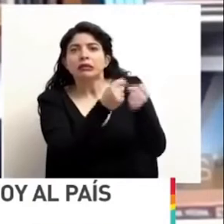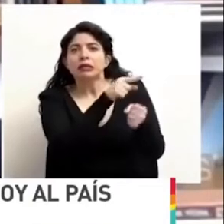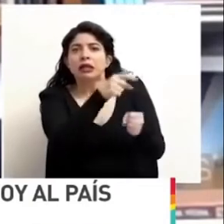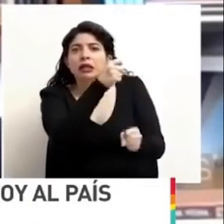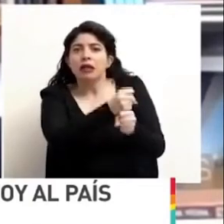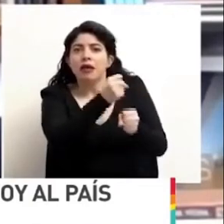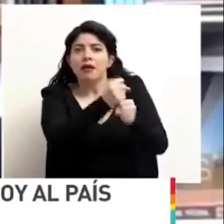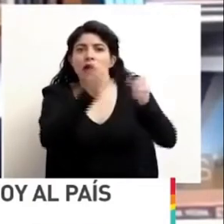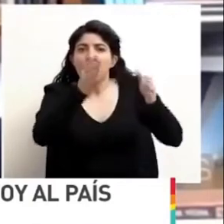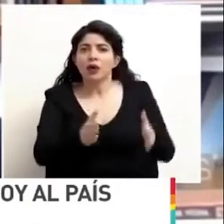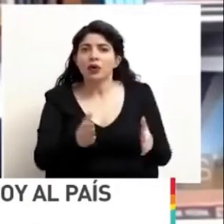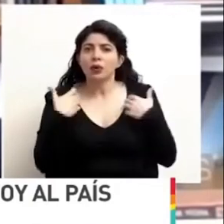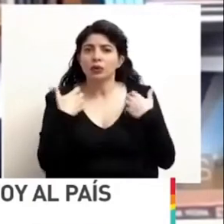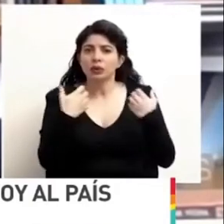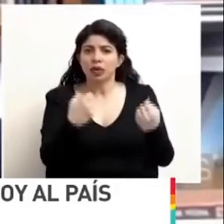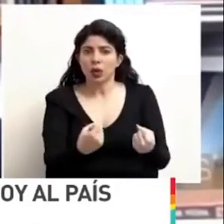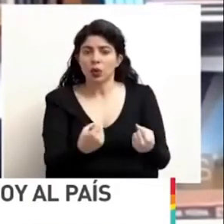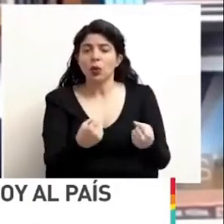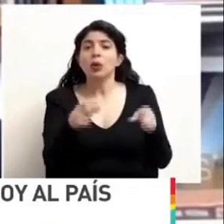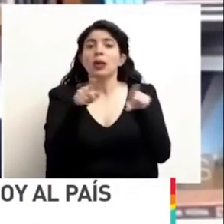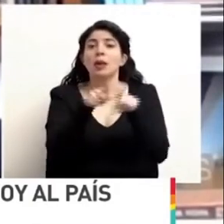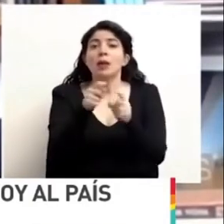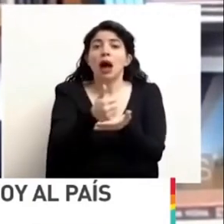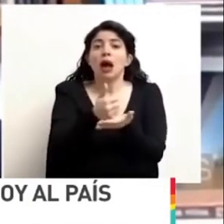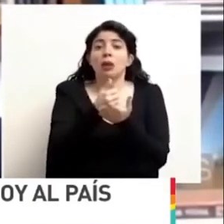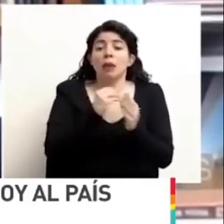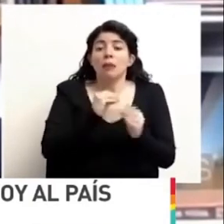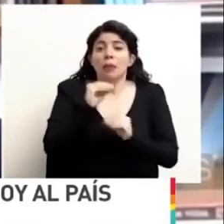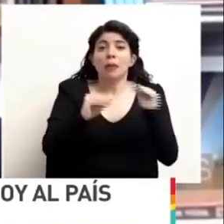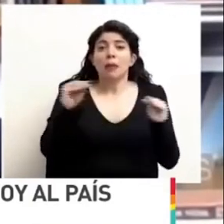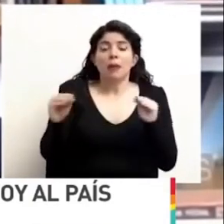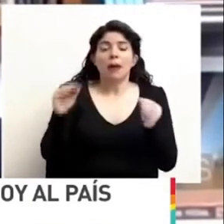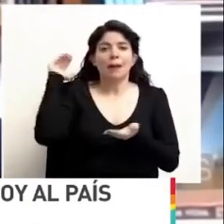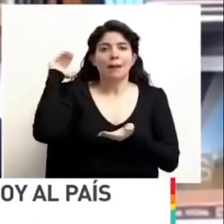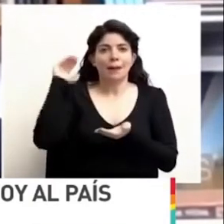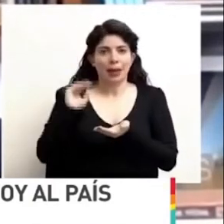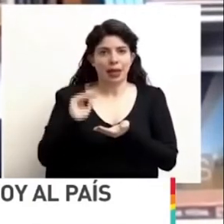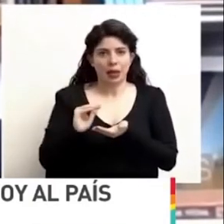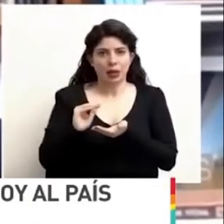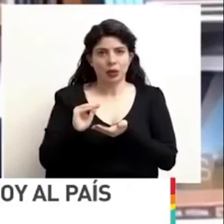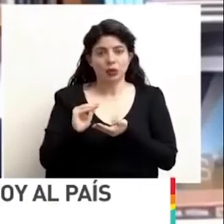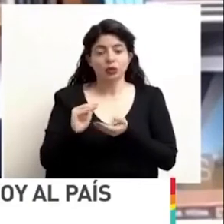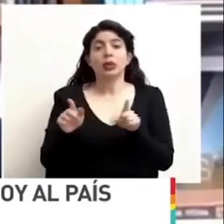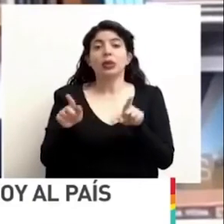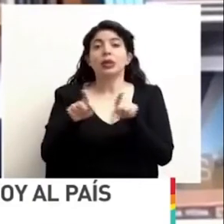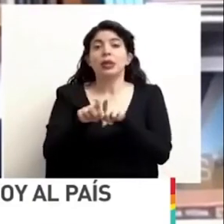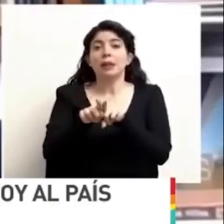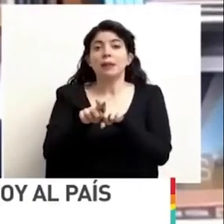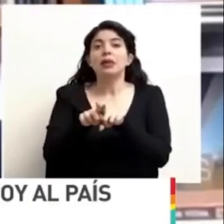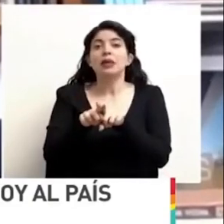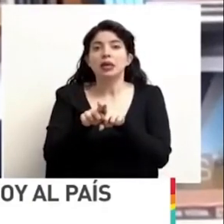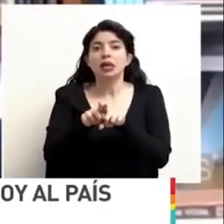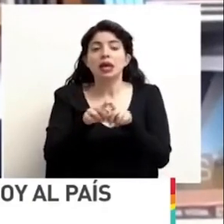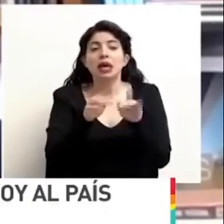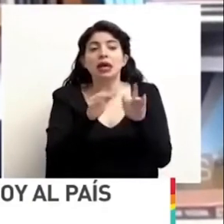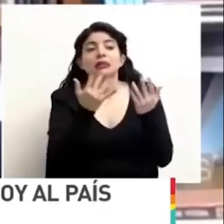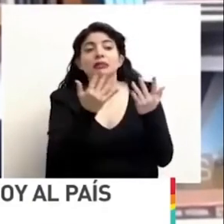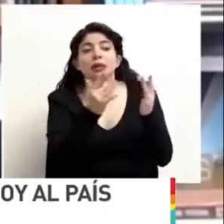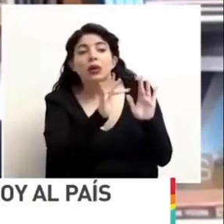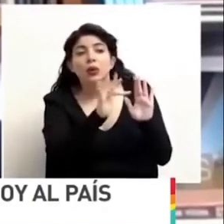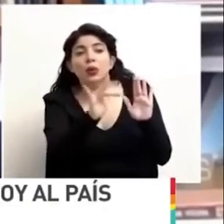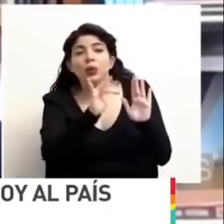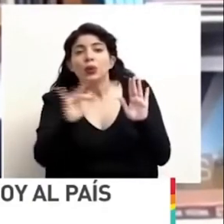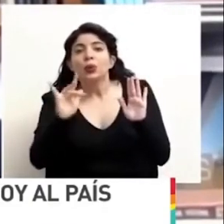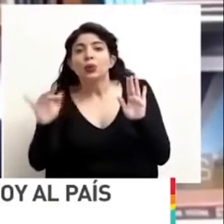de la salud y que podamos reducir la tasa de contagio y que podamos tener disponibilidad de unidades de